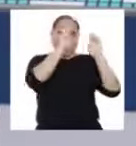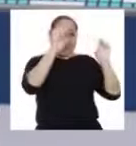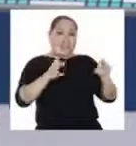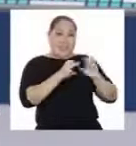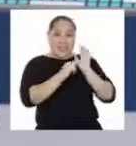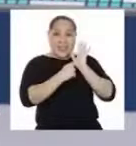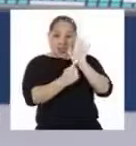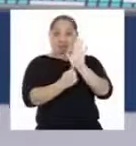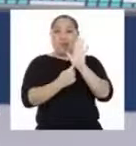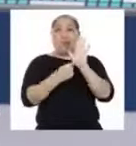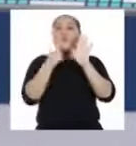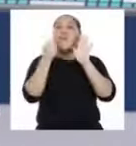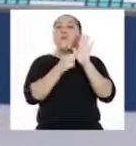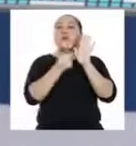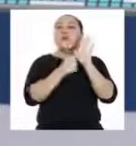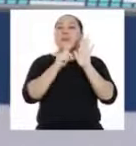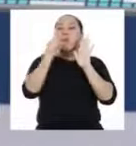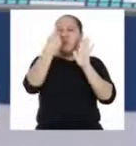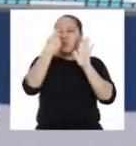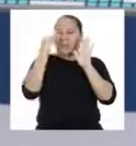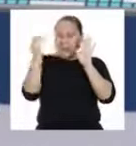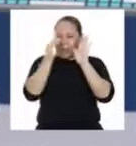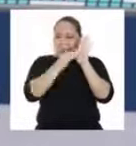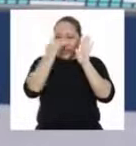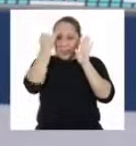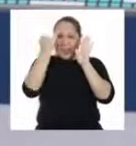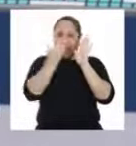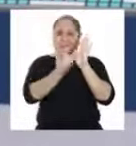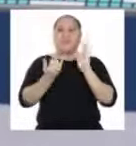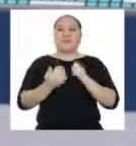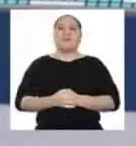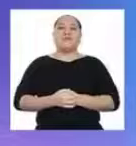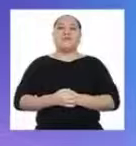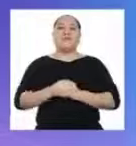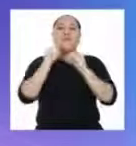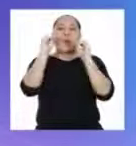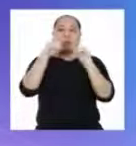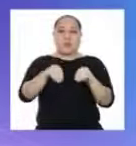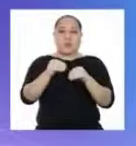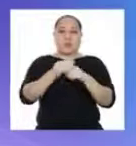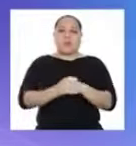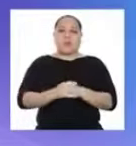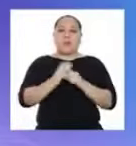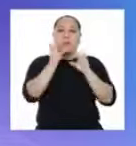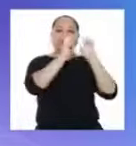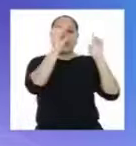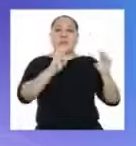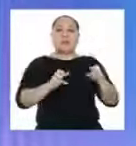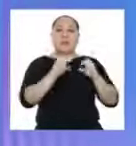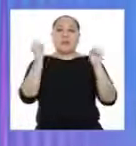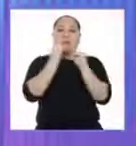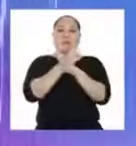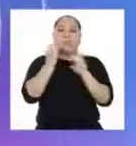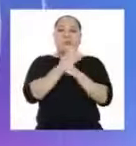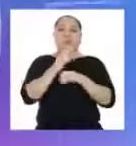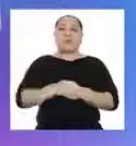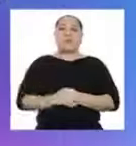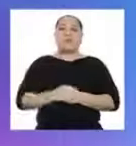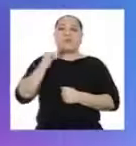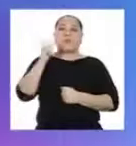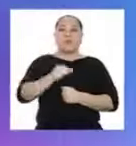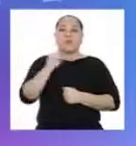pizarra virtual y muéstranos la primera pista! Activando pizarra virtual.